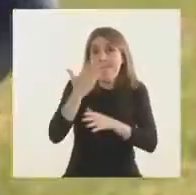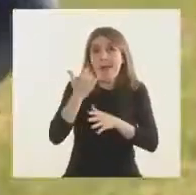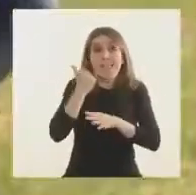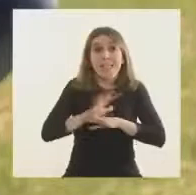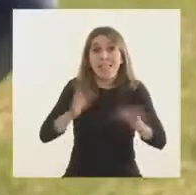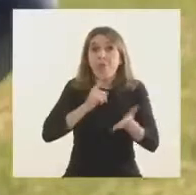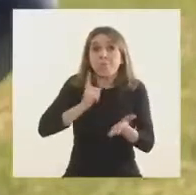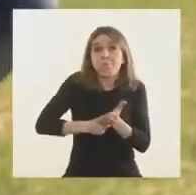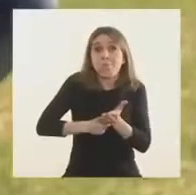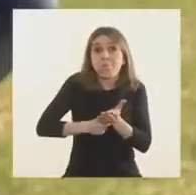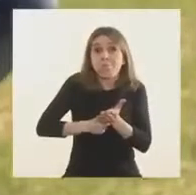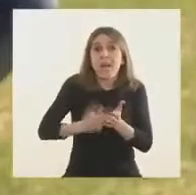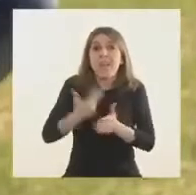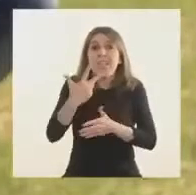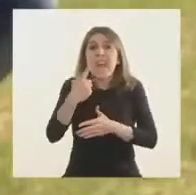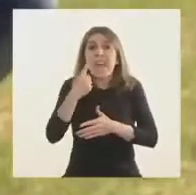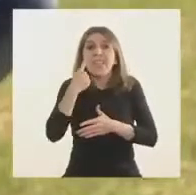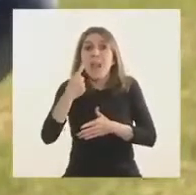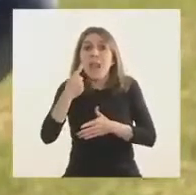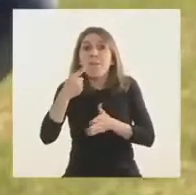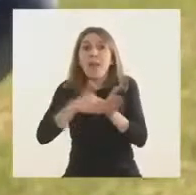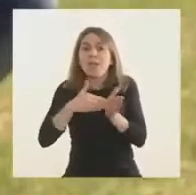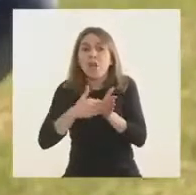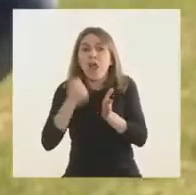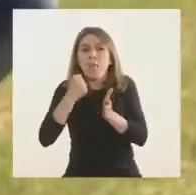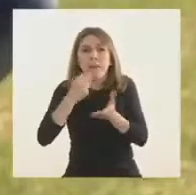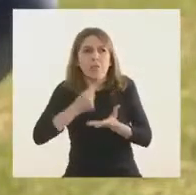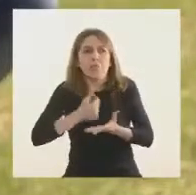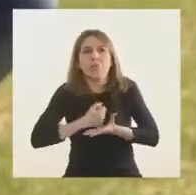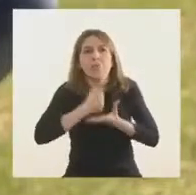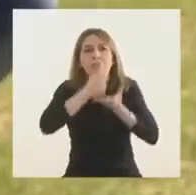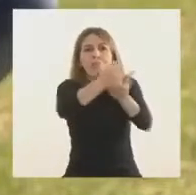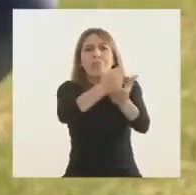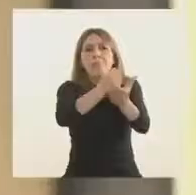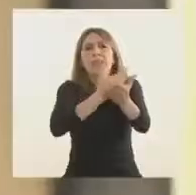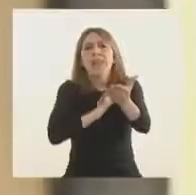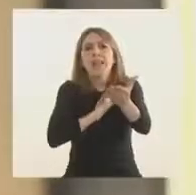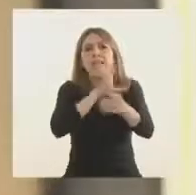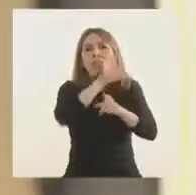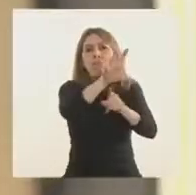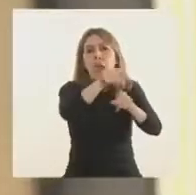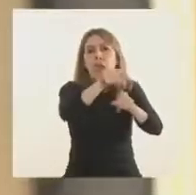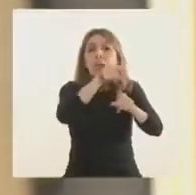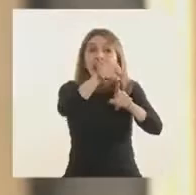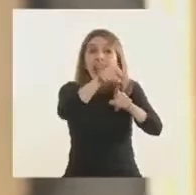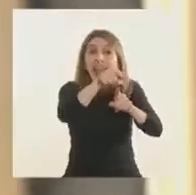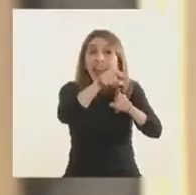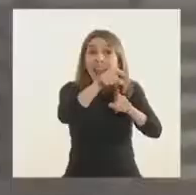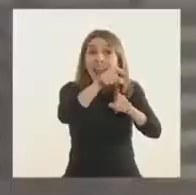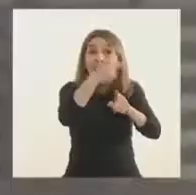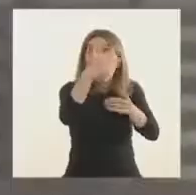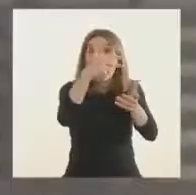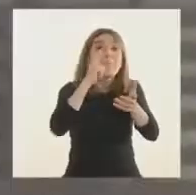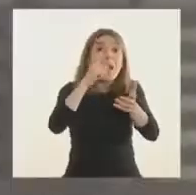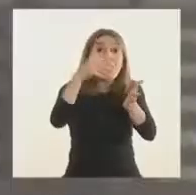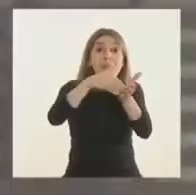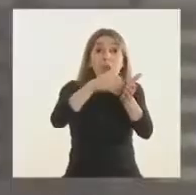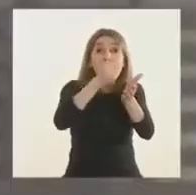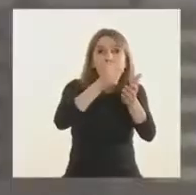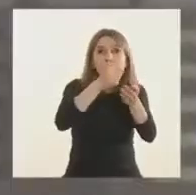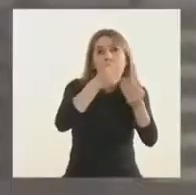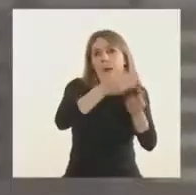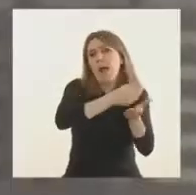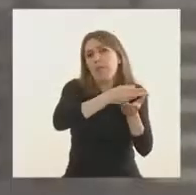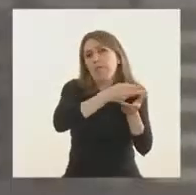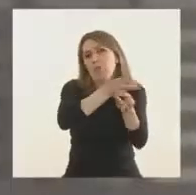destinar 3.000 millones de pesos a la provincia de Santa Fe para que lo destine exclusivamente a la atención de lo que